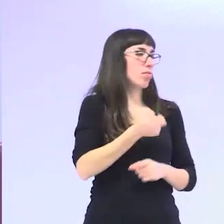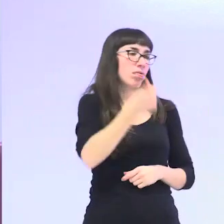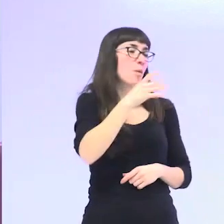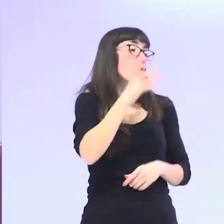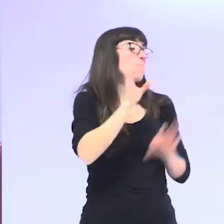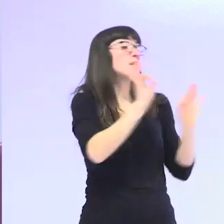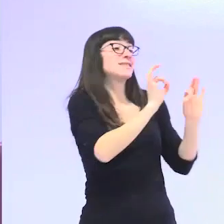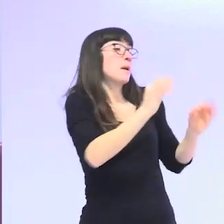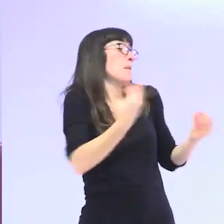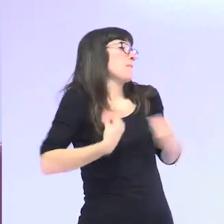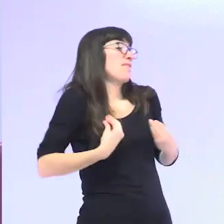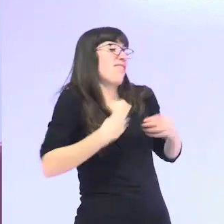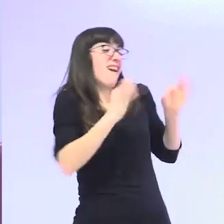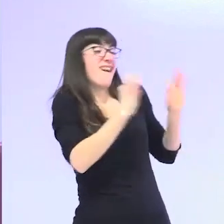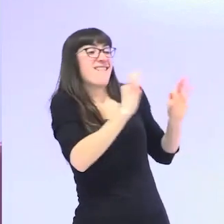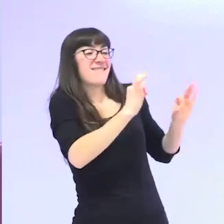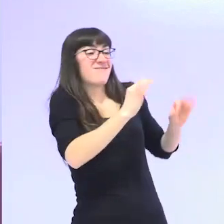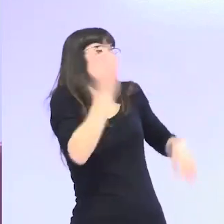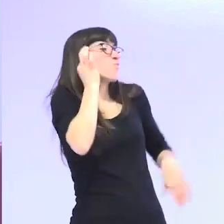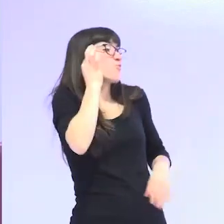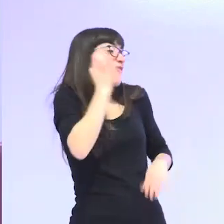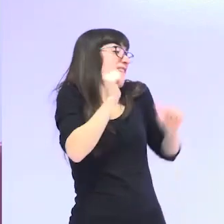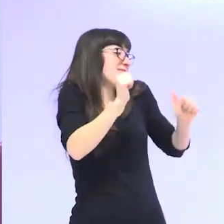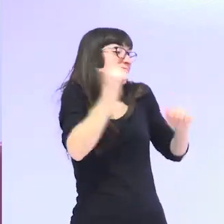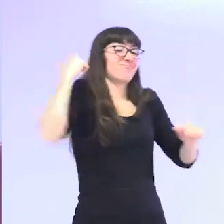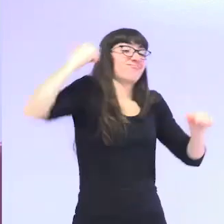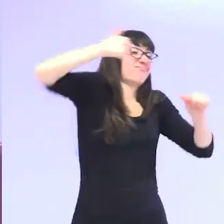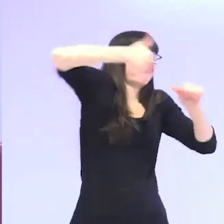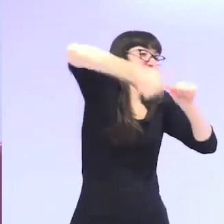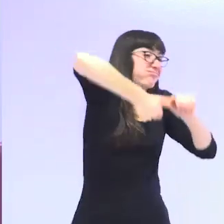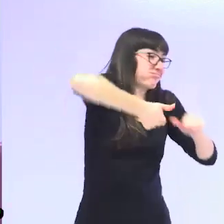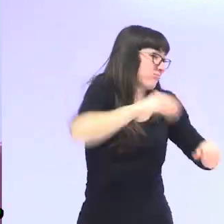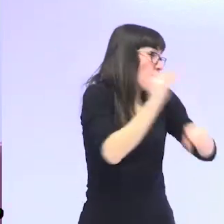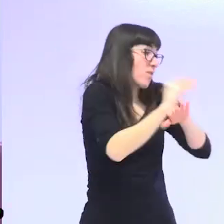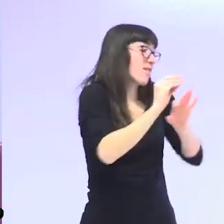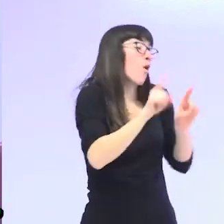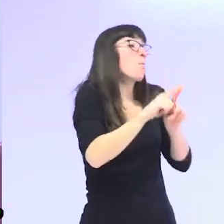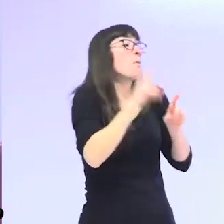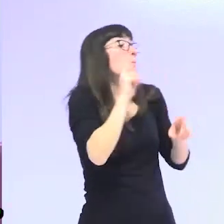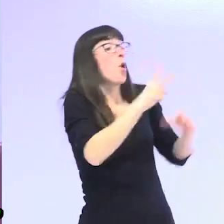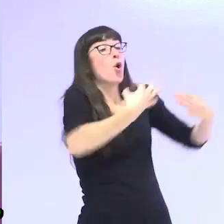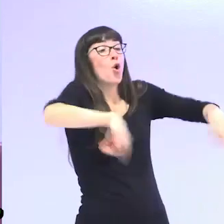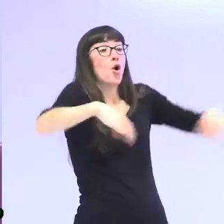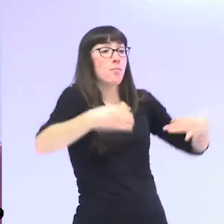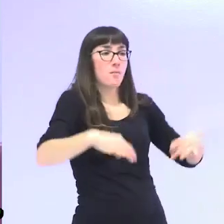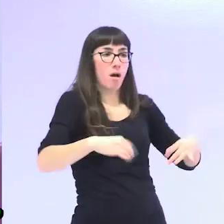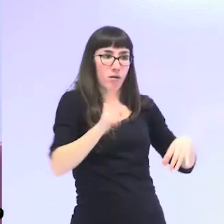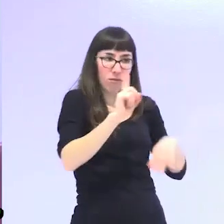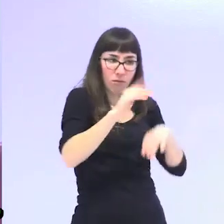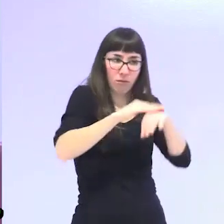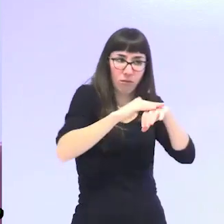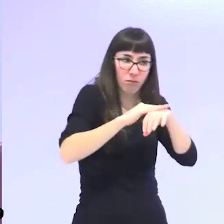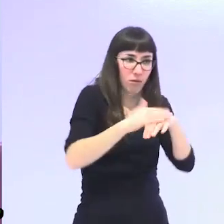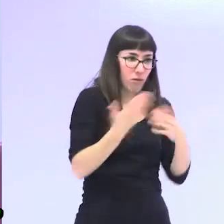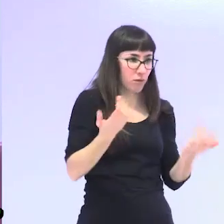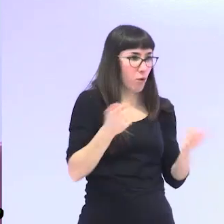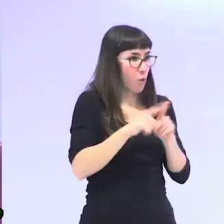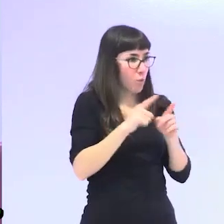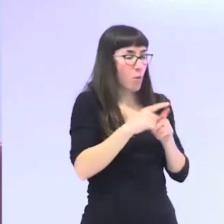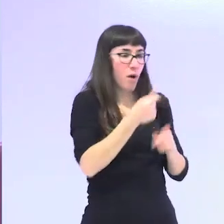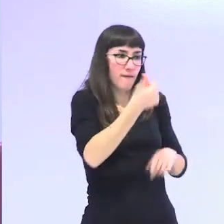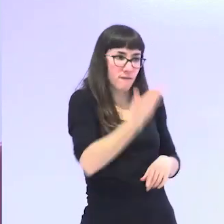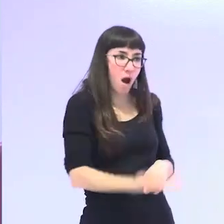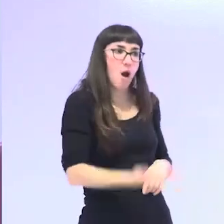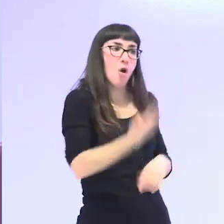las mujeres mayores han cuidado posiblemente de sus parejas de sus madres de sus padres de personas dependientes de su